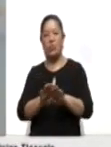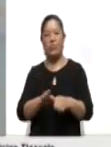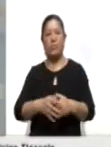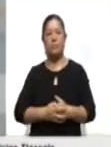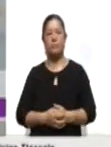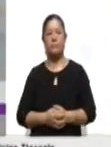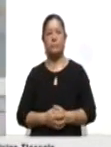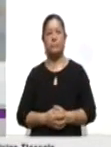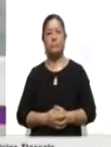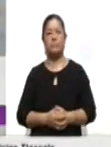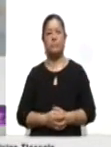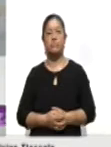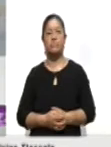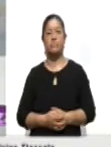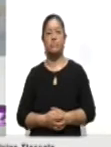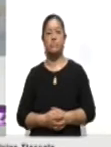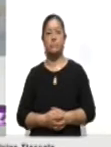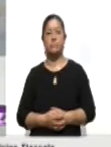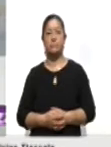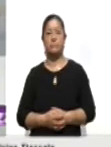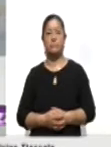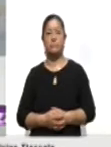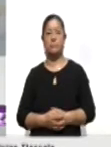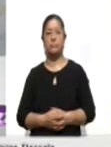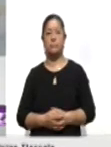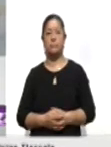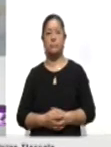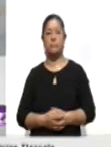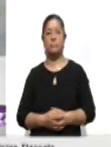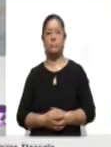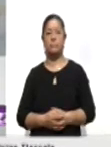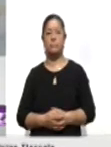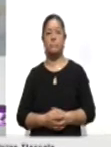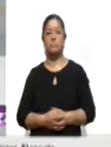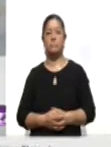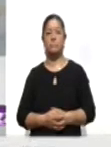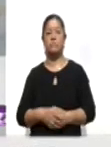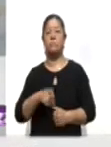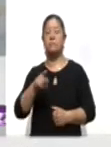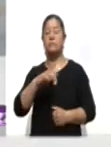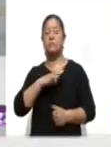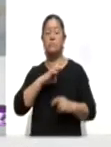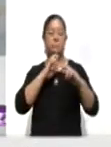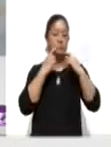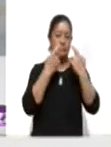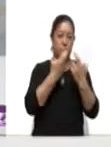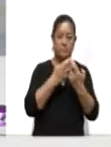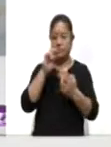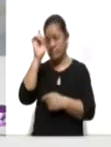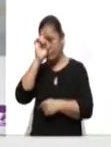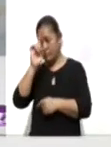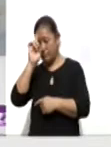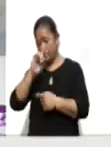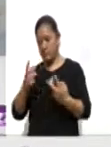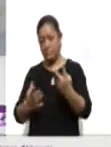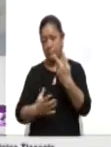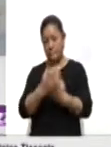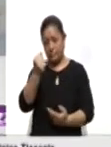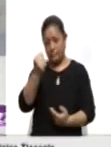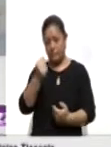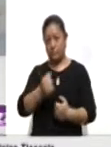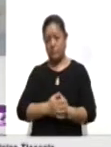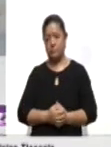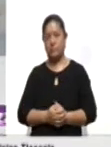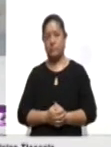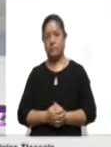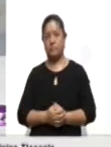Es una sesión conjunta entre consejo y junta. El consejo distrital es